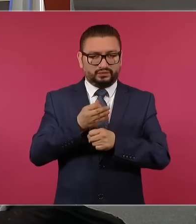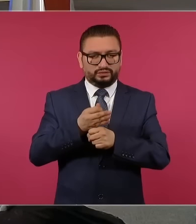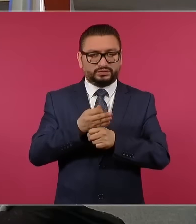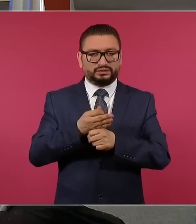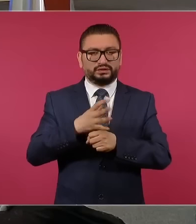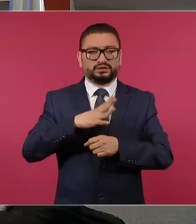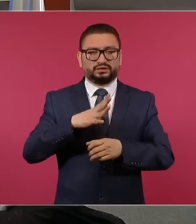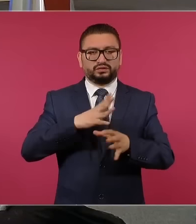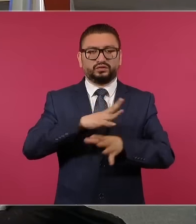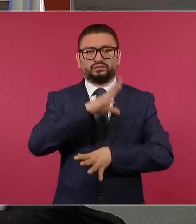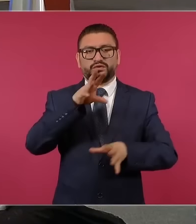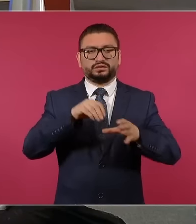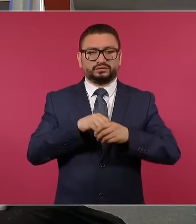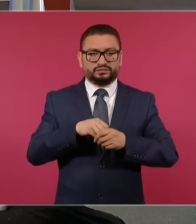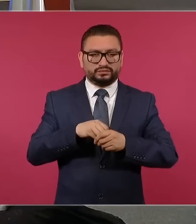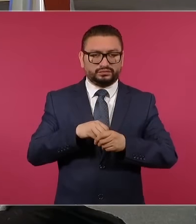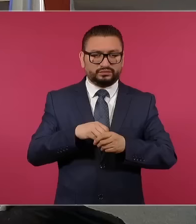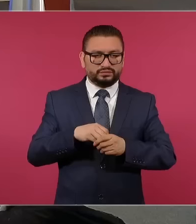hay un total,